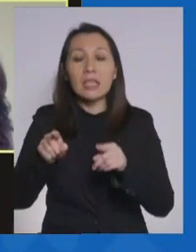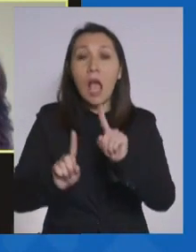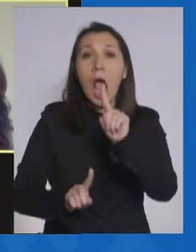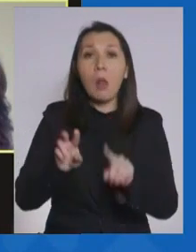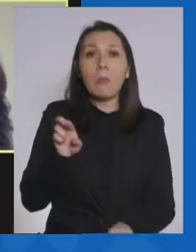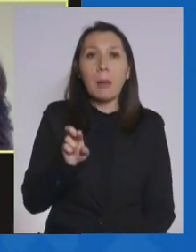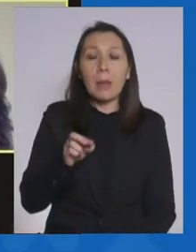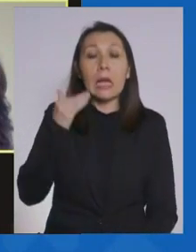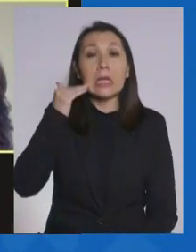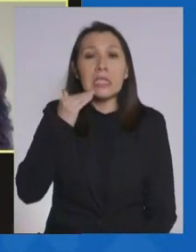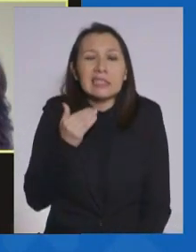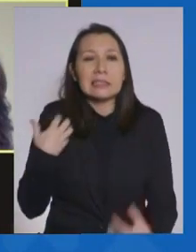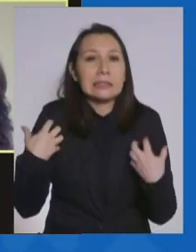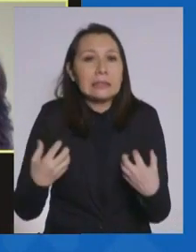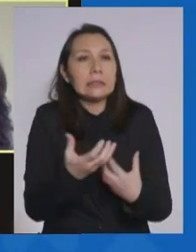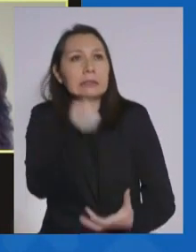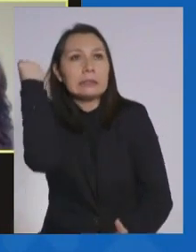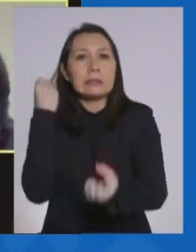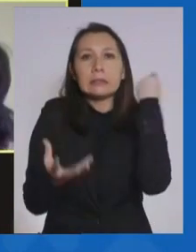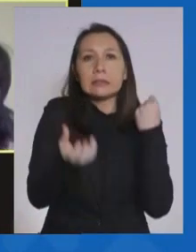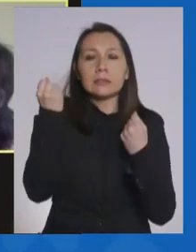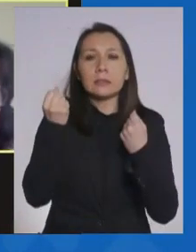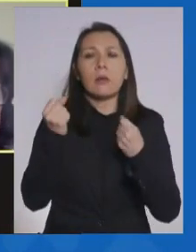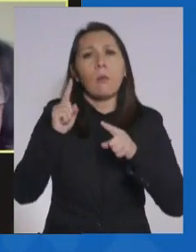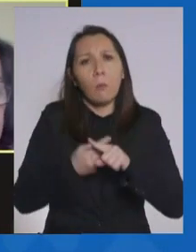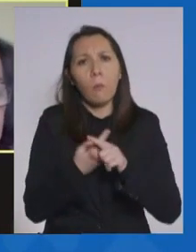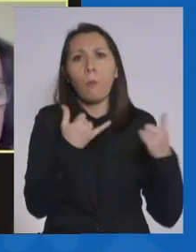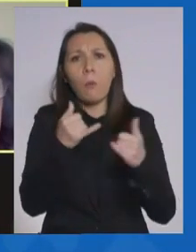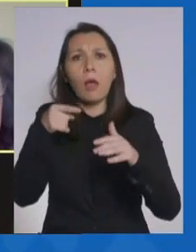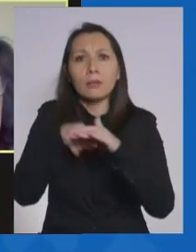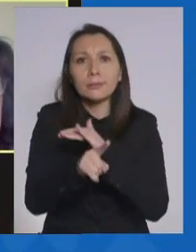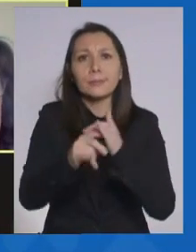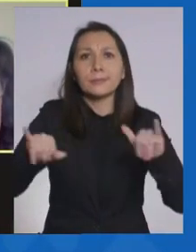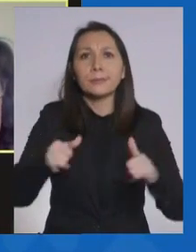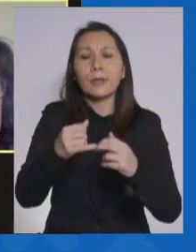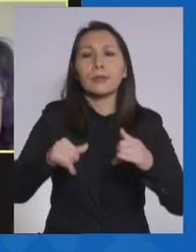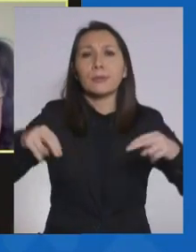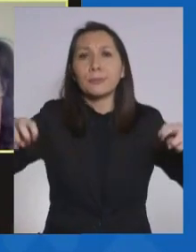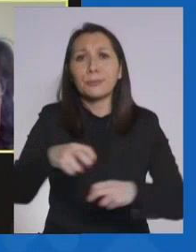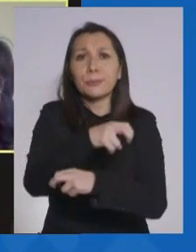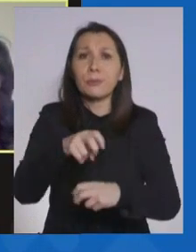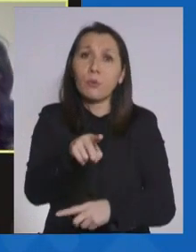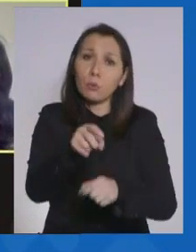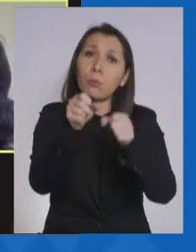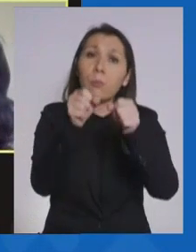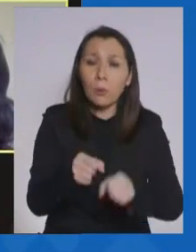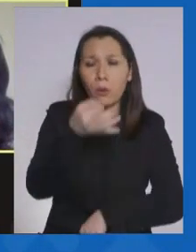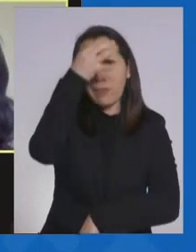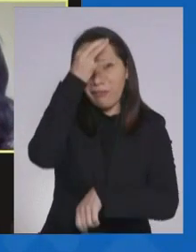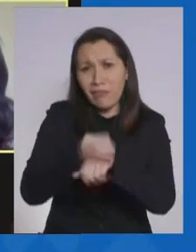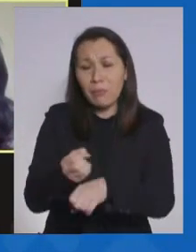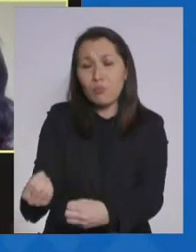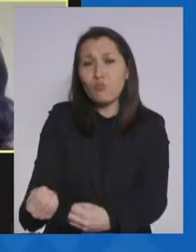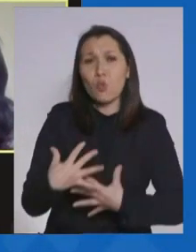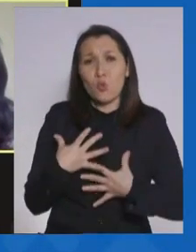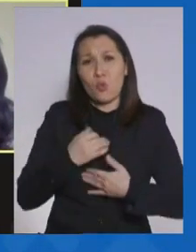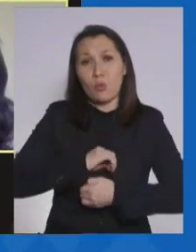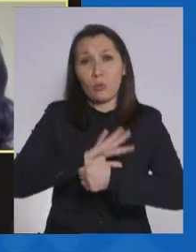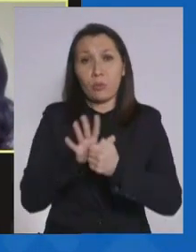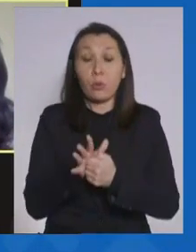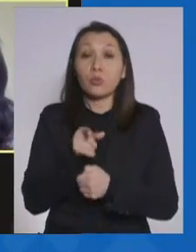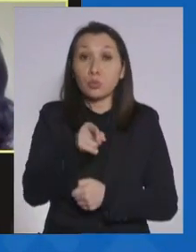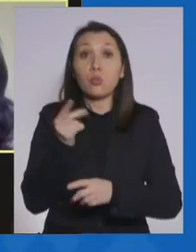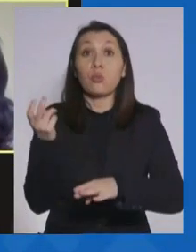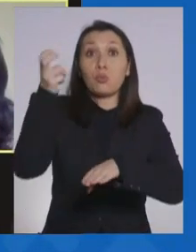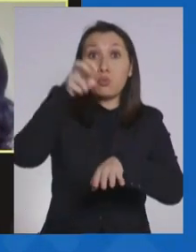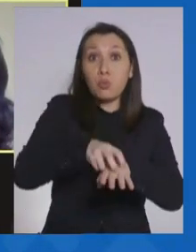padres, algunos niños sacan esas cintas plásticas y empiezan a jugar. Se van a contagiar. Se van a contagiar